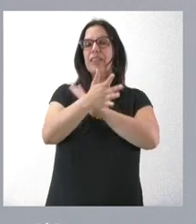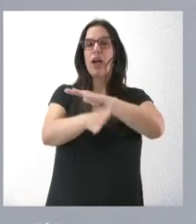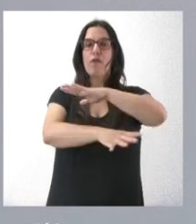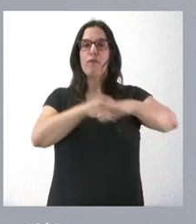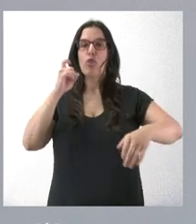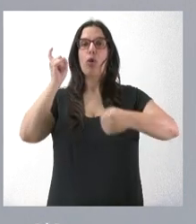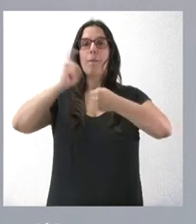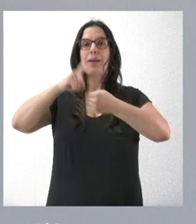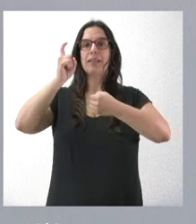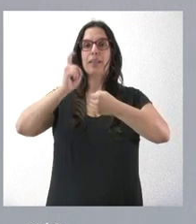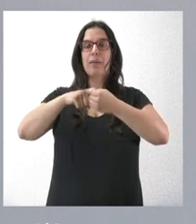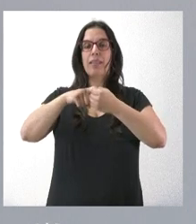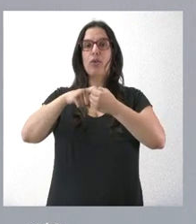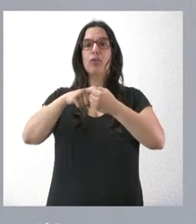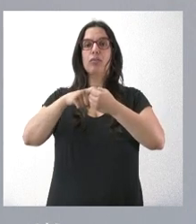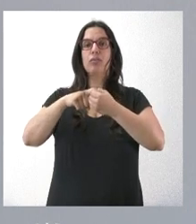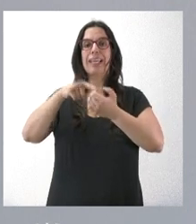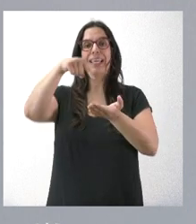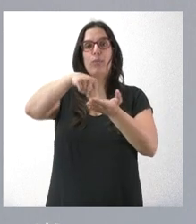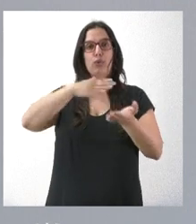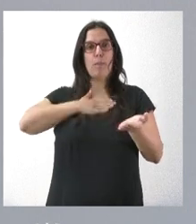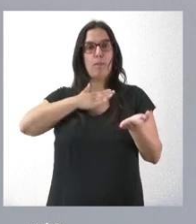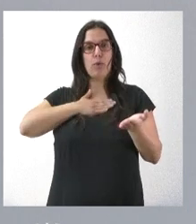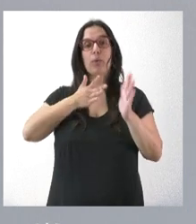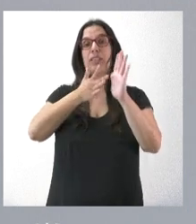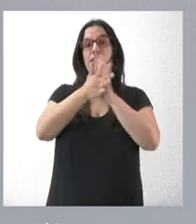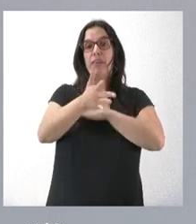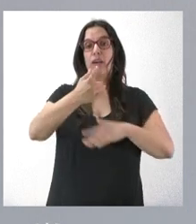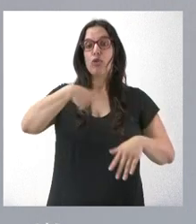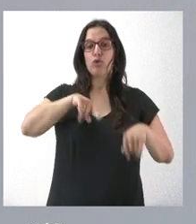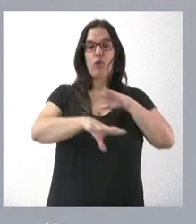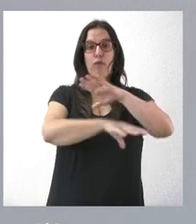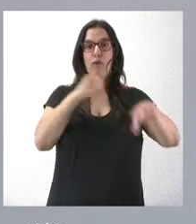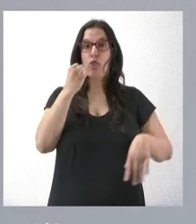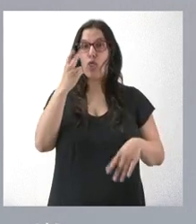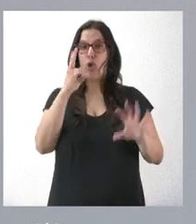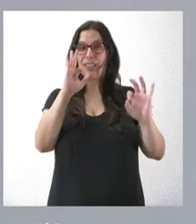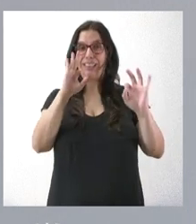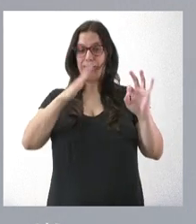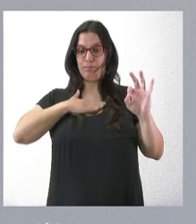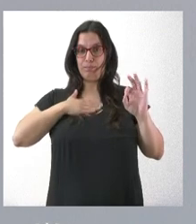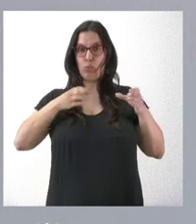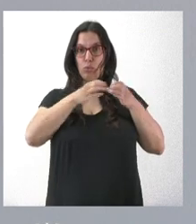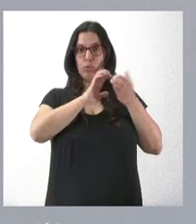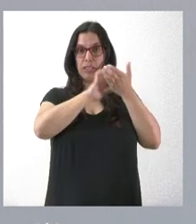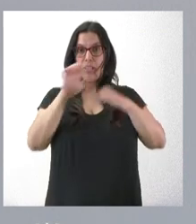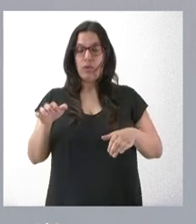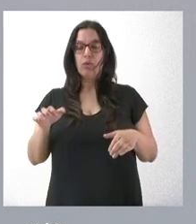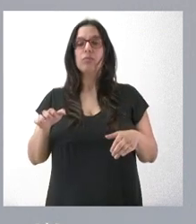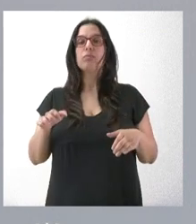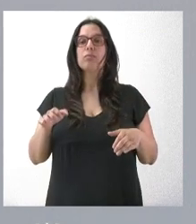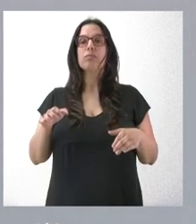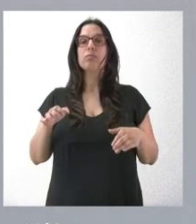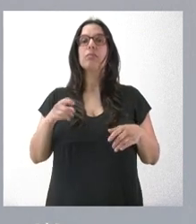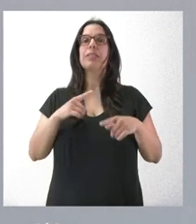de participación con impuestos propios. Saben ustedes que tenemos dos fondos específicos en la Junta de Castilla y León que llegan a los